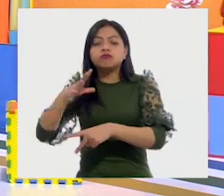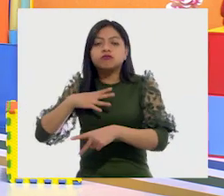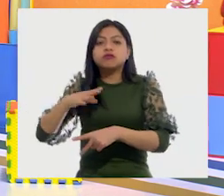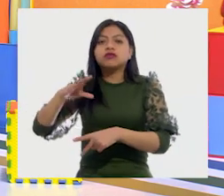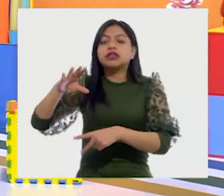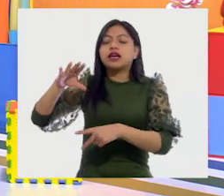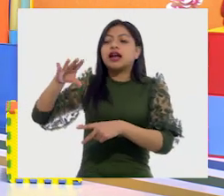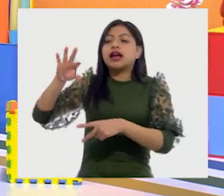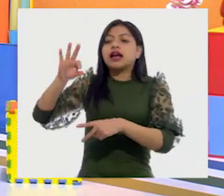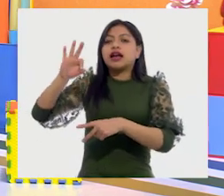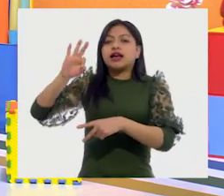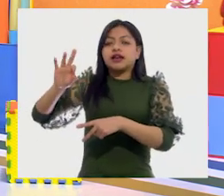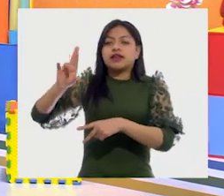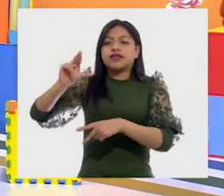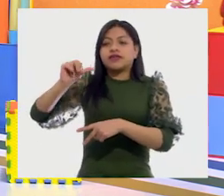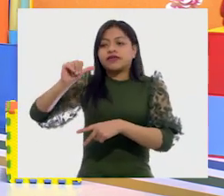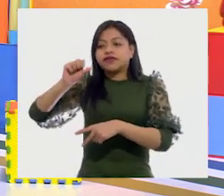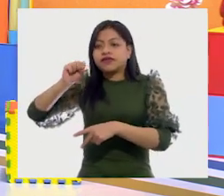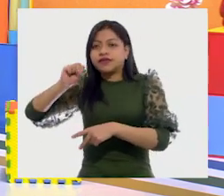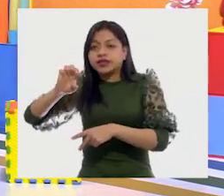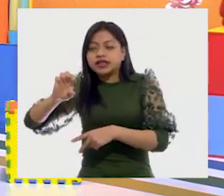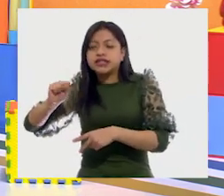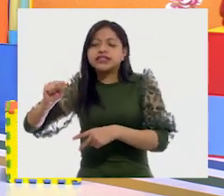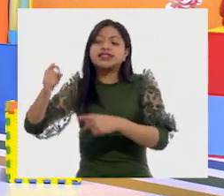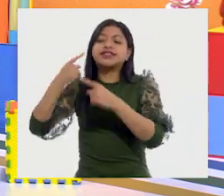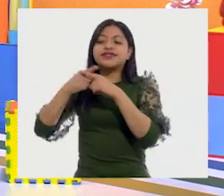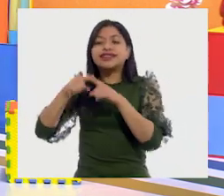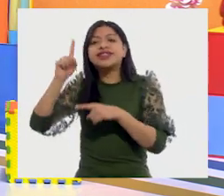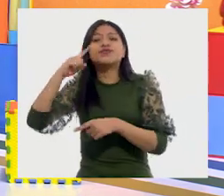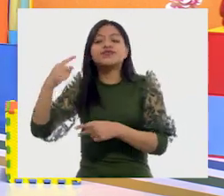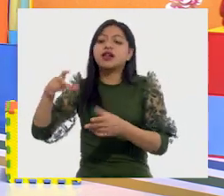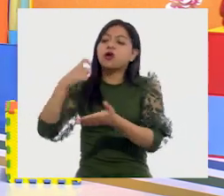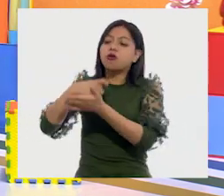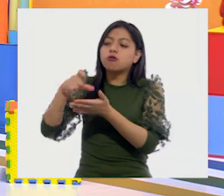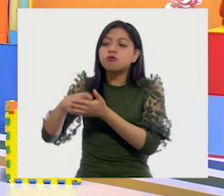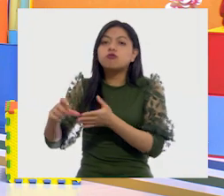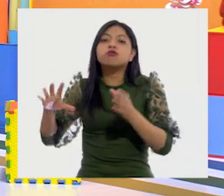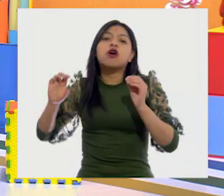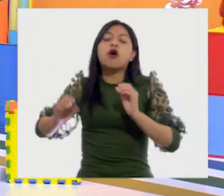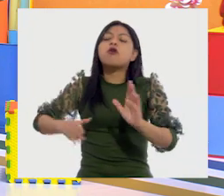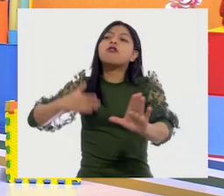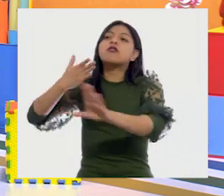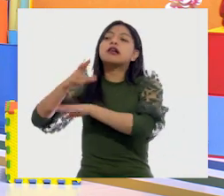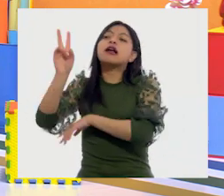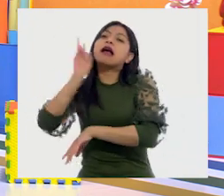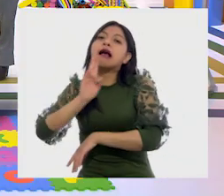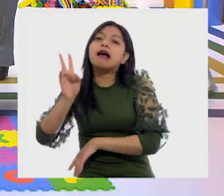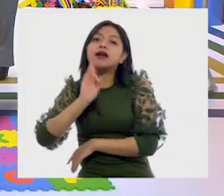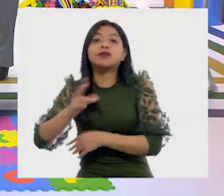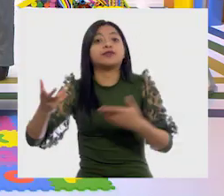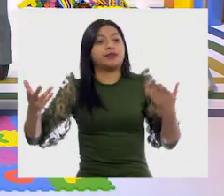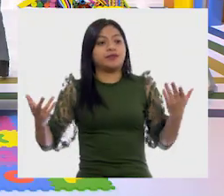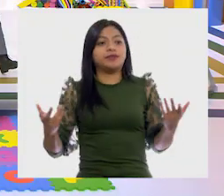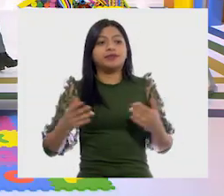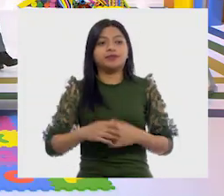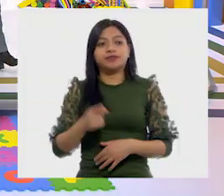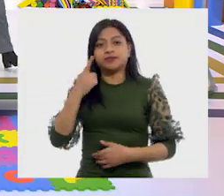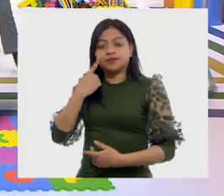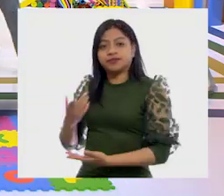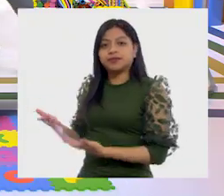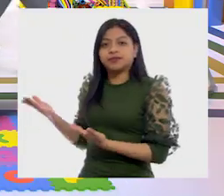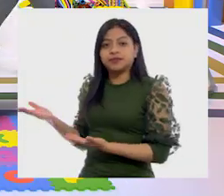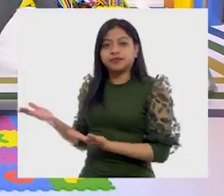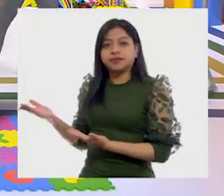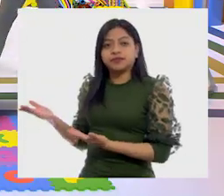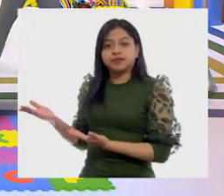que te invitan a que lo compres o a que vayas a ese lugar. Ah, entonces también puede ser muy largo.